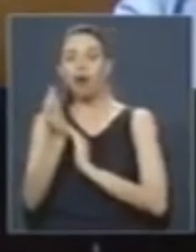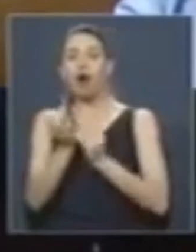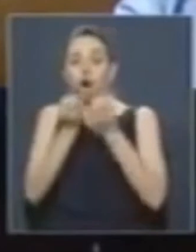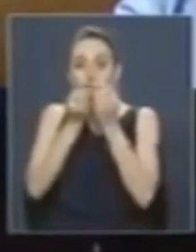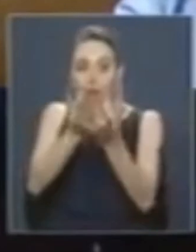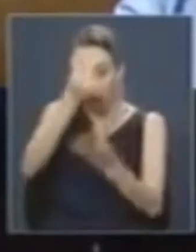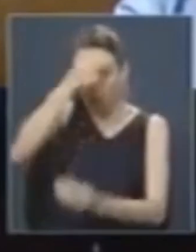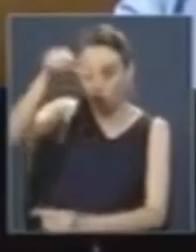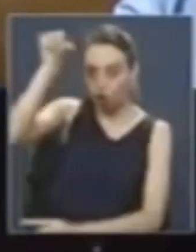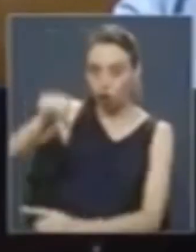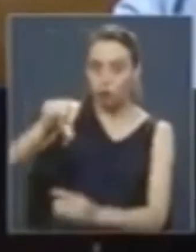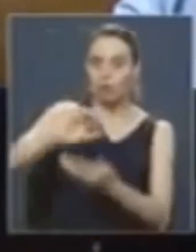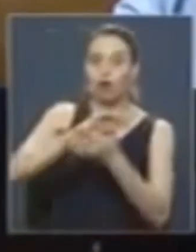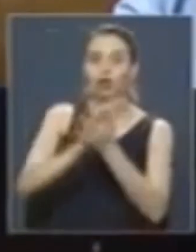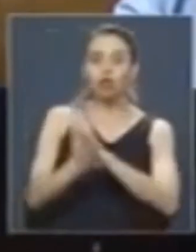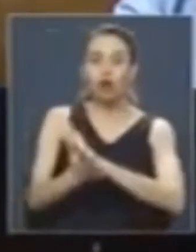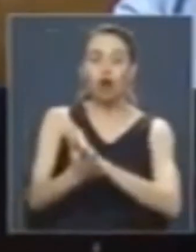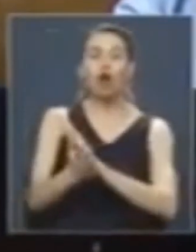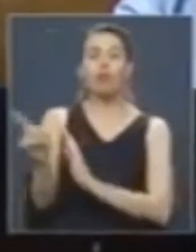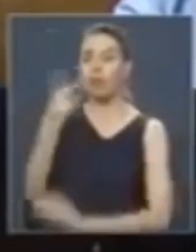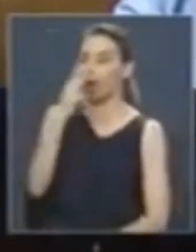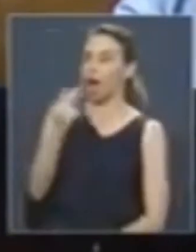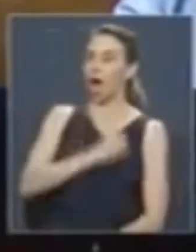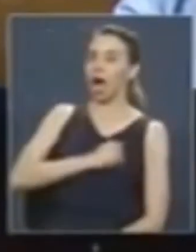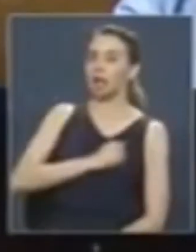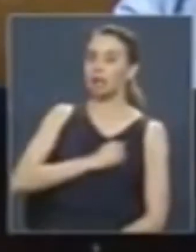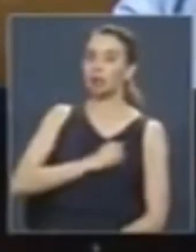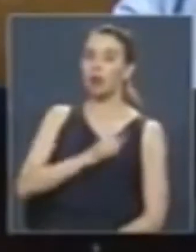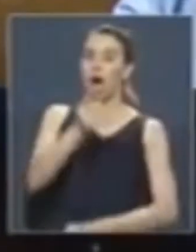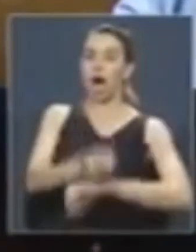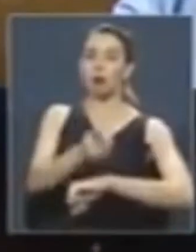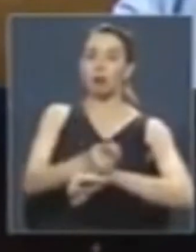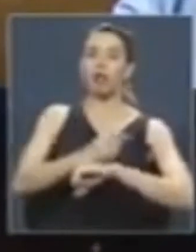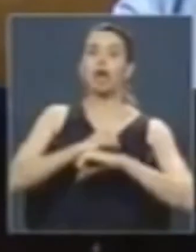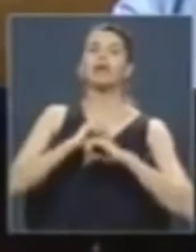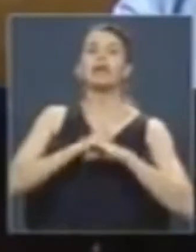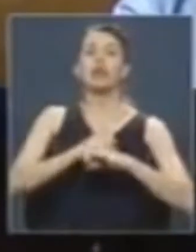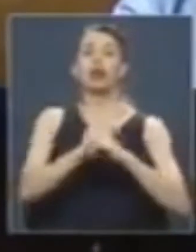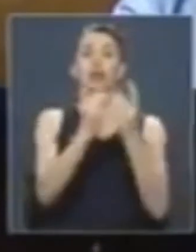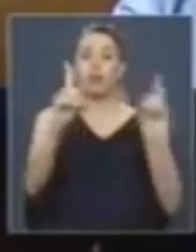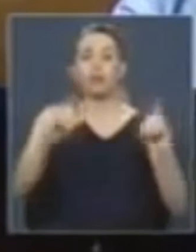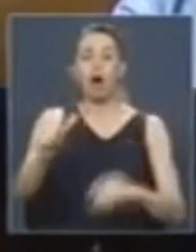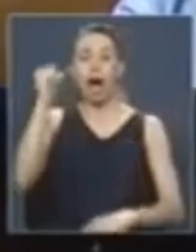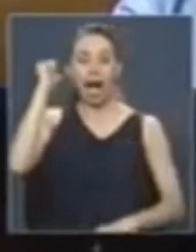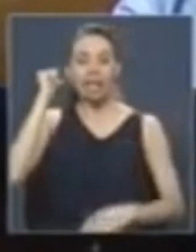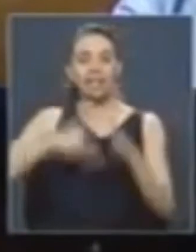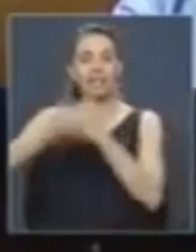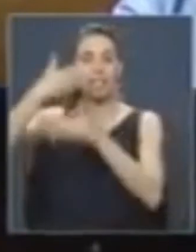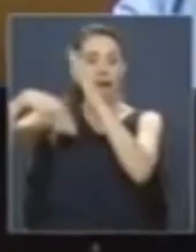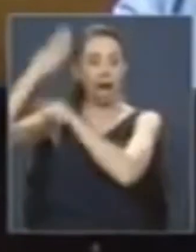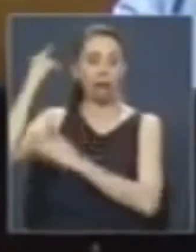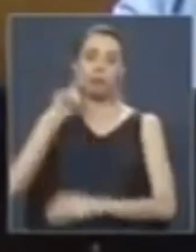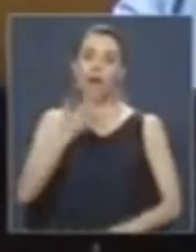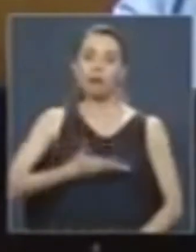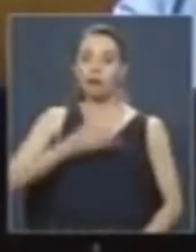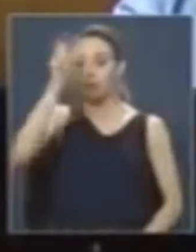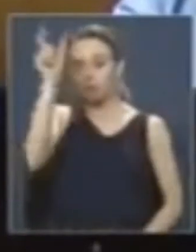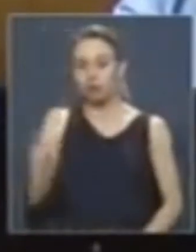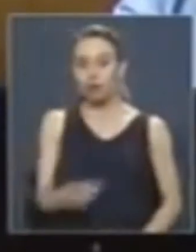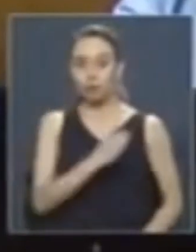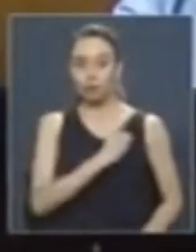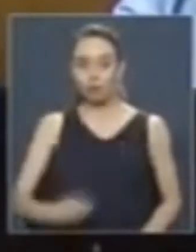franca y transparente de toda actitud autoritaria y antidemocrática, como las que ayer y en ocasiones previas ha tenido el diputado Larcón.